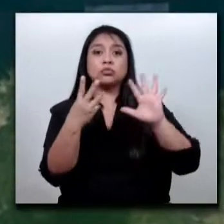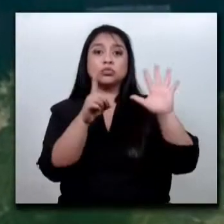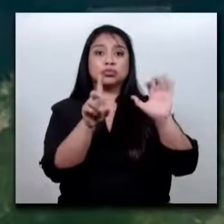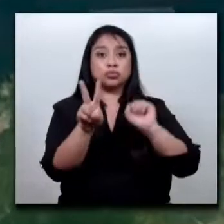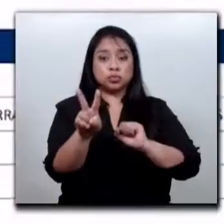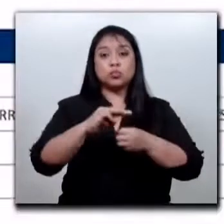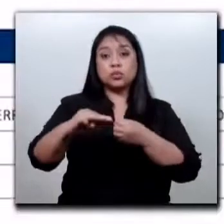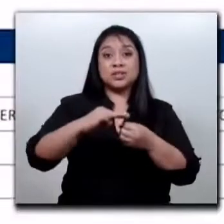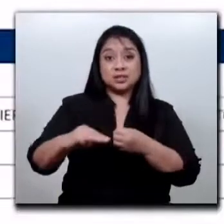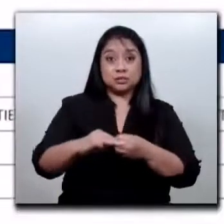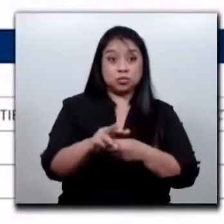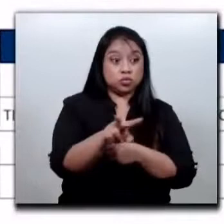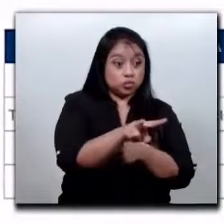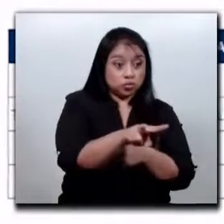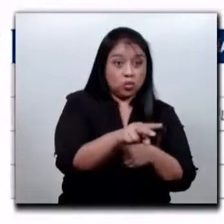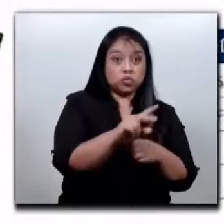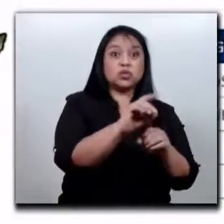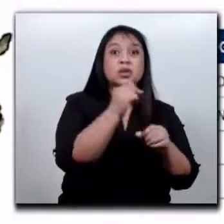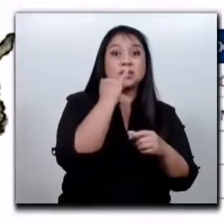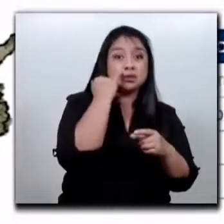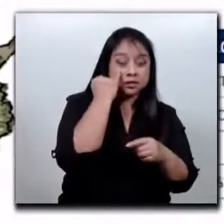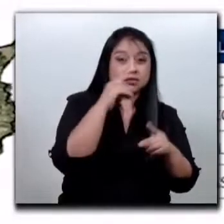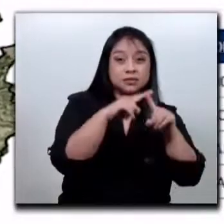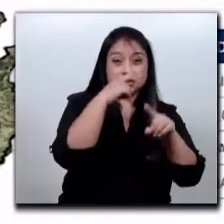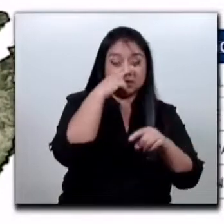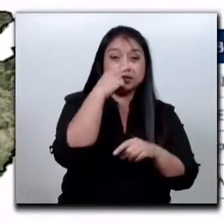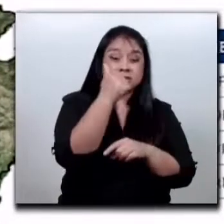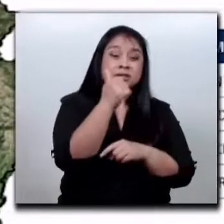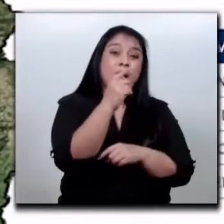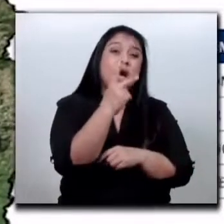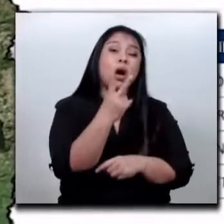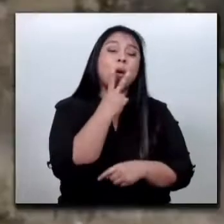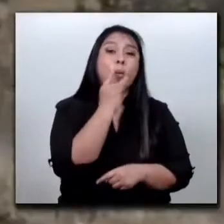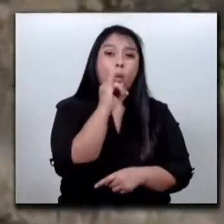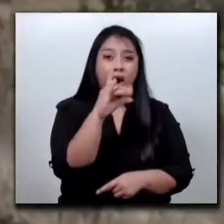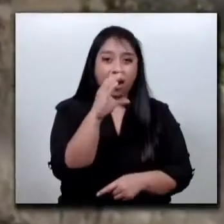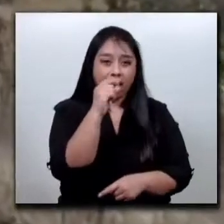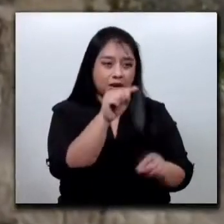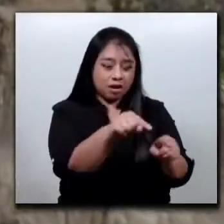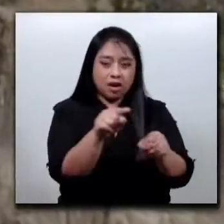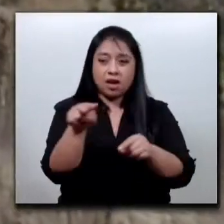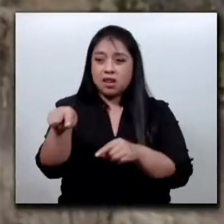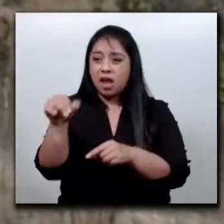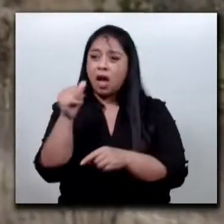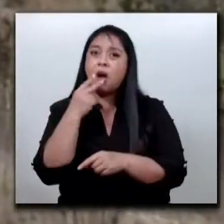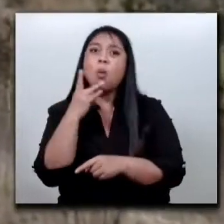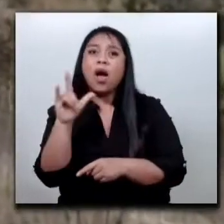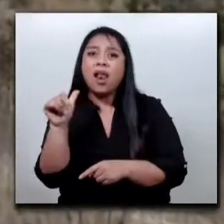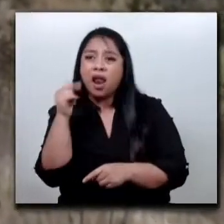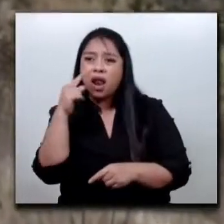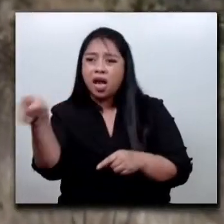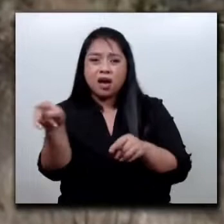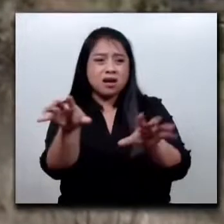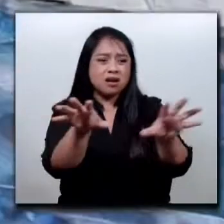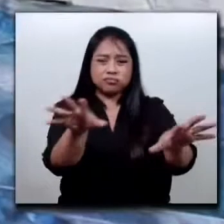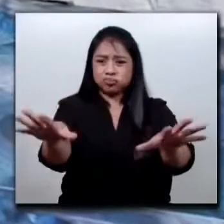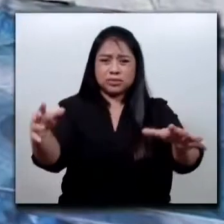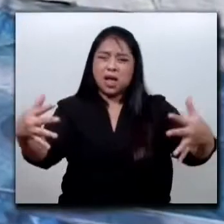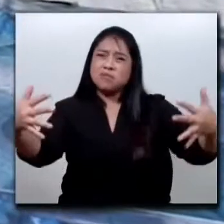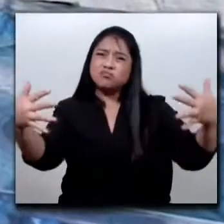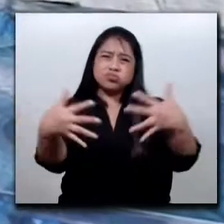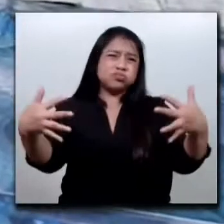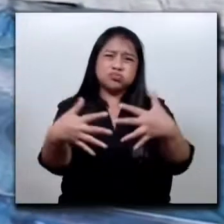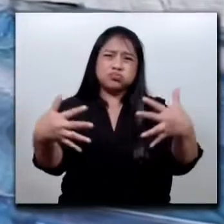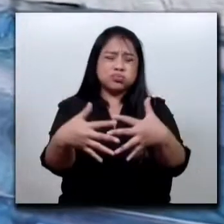Catarina, Ixtahuacán y Nahualá del departamento de Zololá, han surgido diferentes enfrentamientos, donde han resultado pobladores